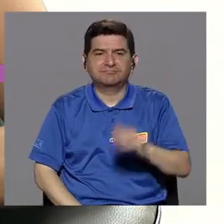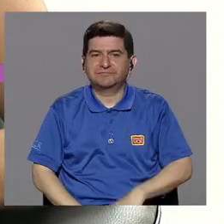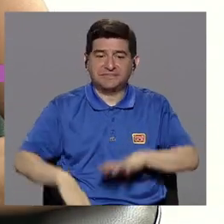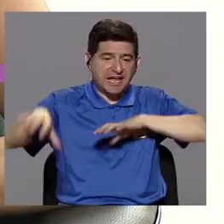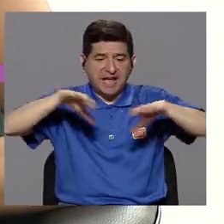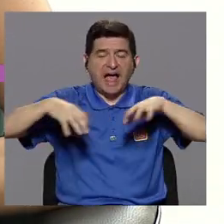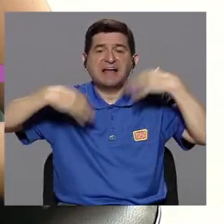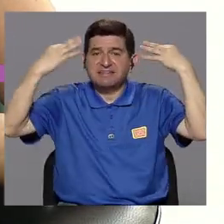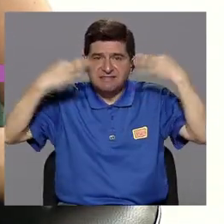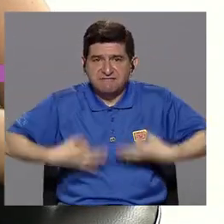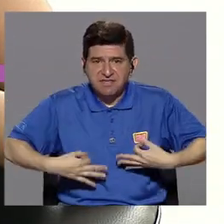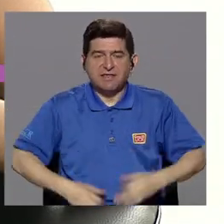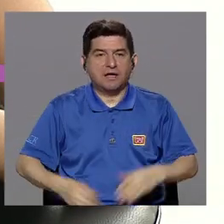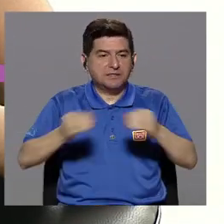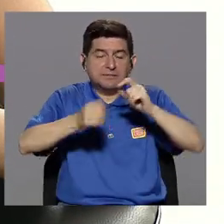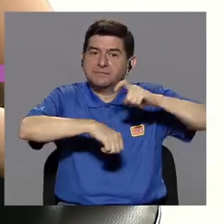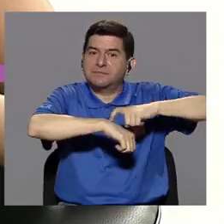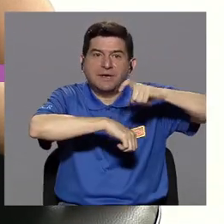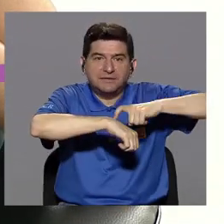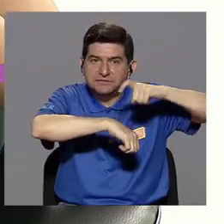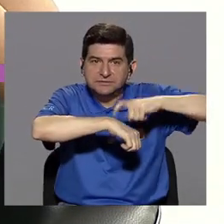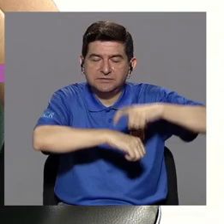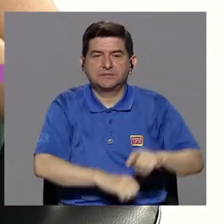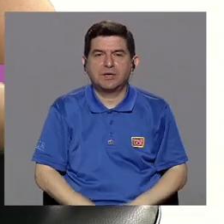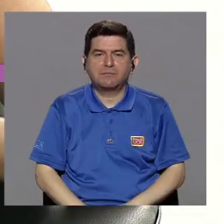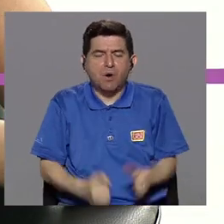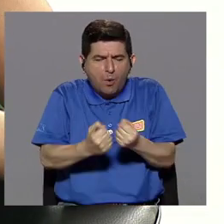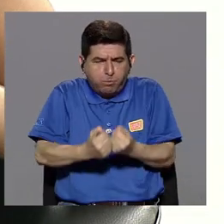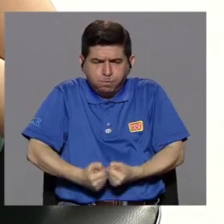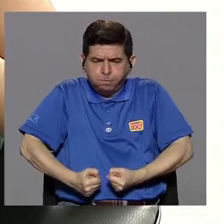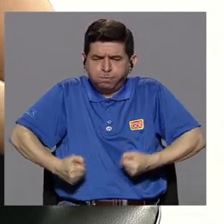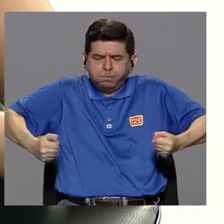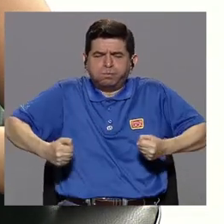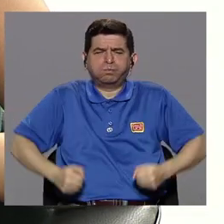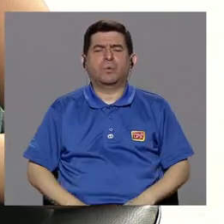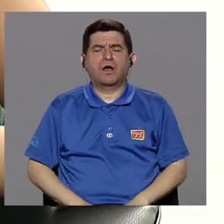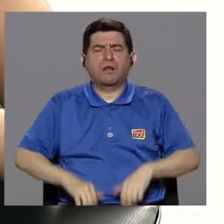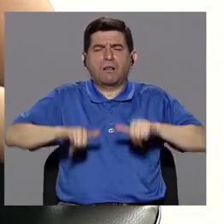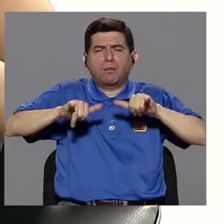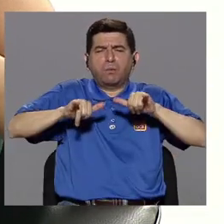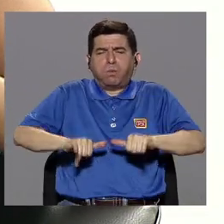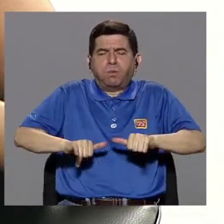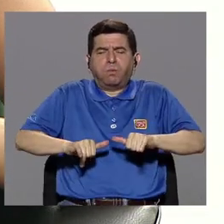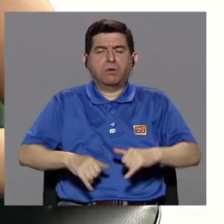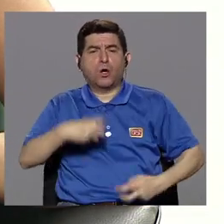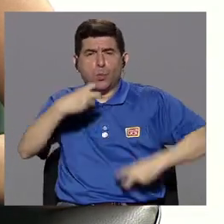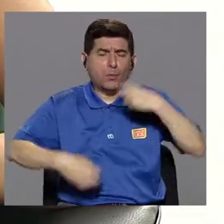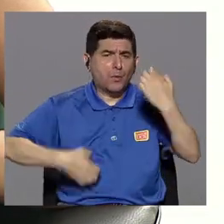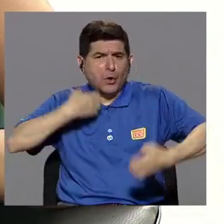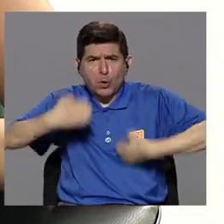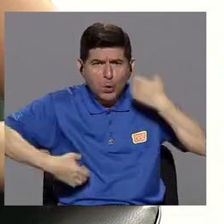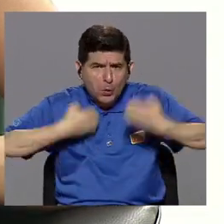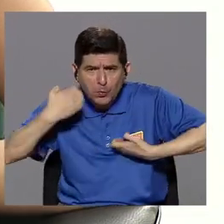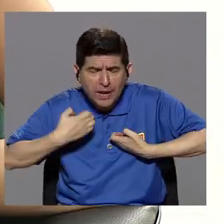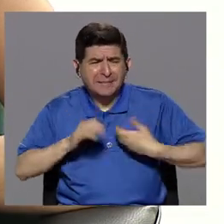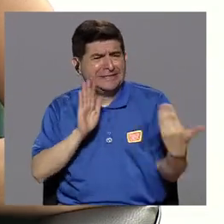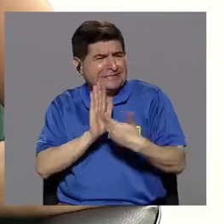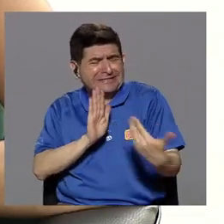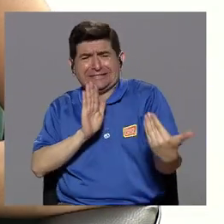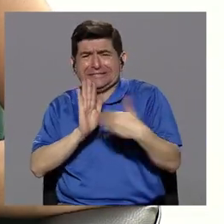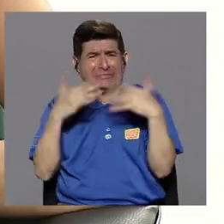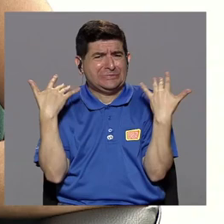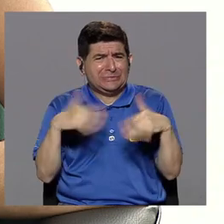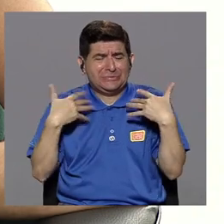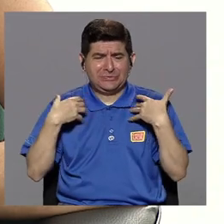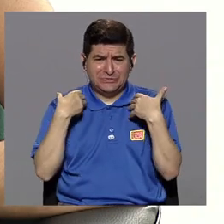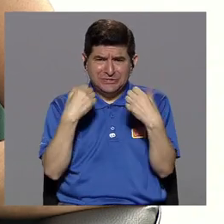actividad física. Más en momentos en donde la obesidad, el sedentarismo, problemas emocionales están afectando